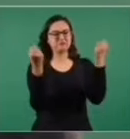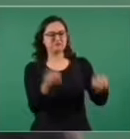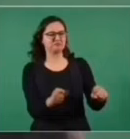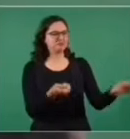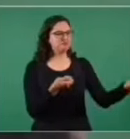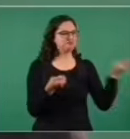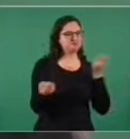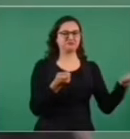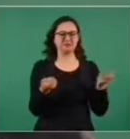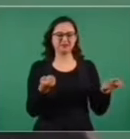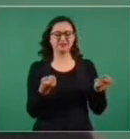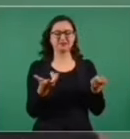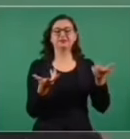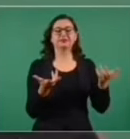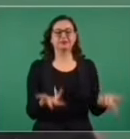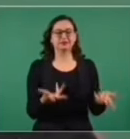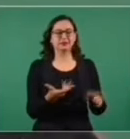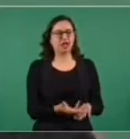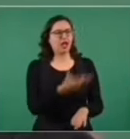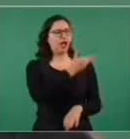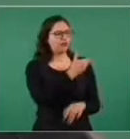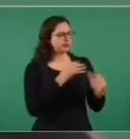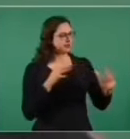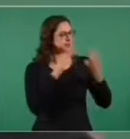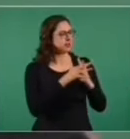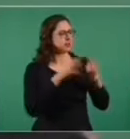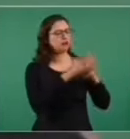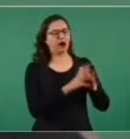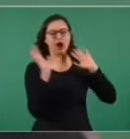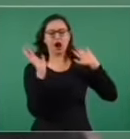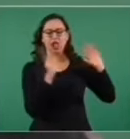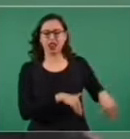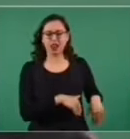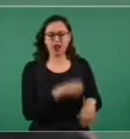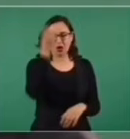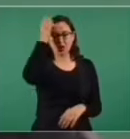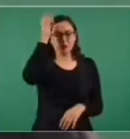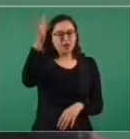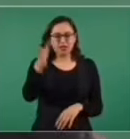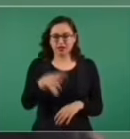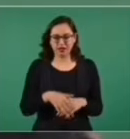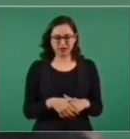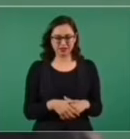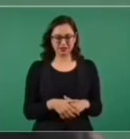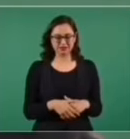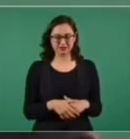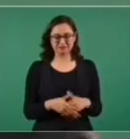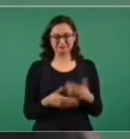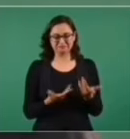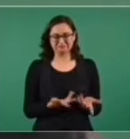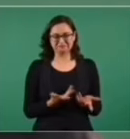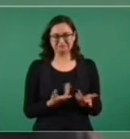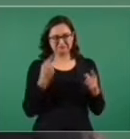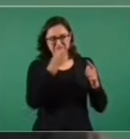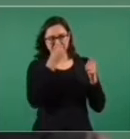autoritarios y se olvidan de las causas que enarbolaron en un tiempo